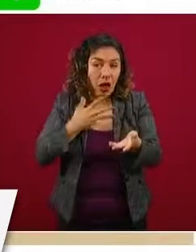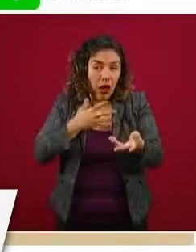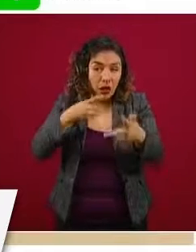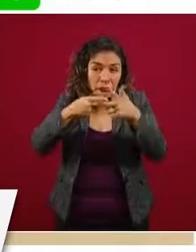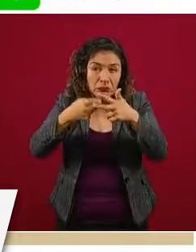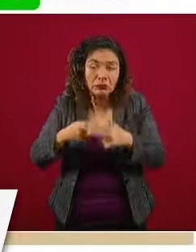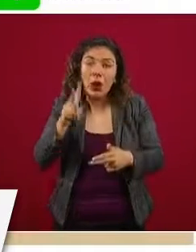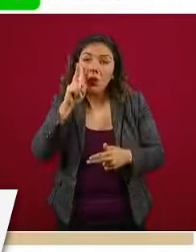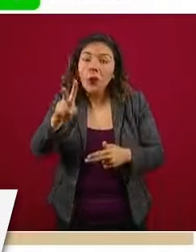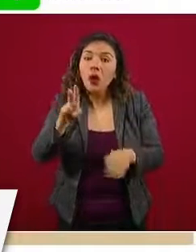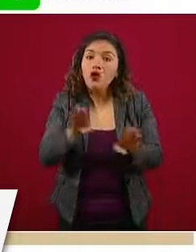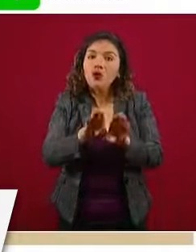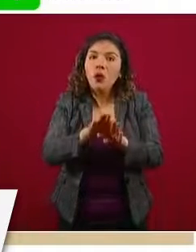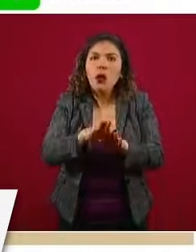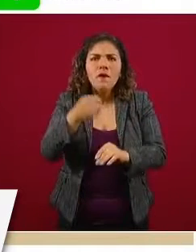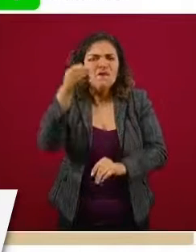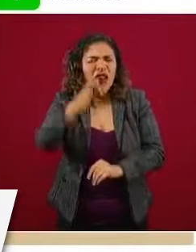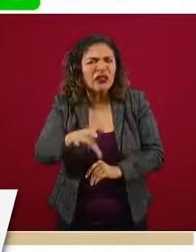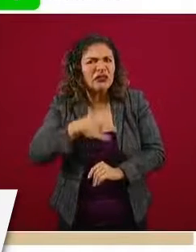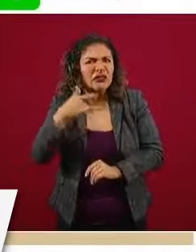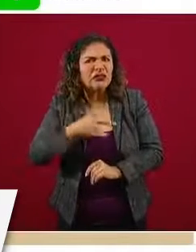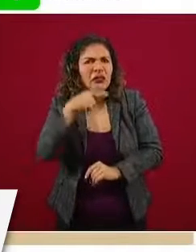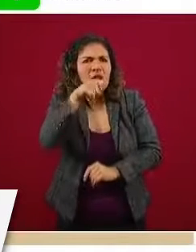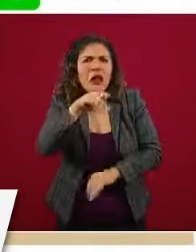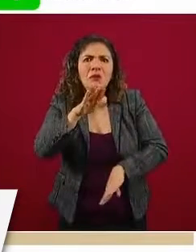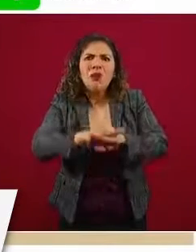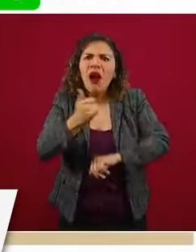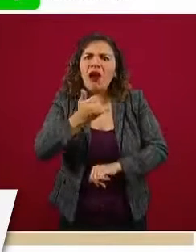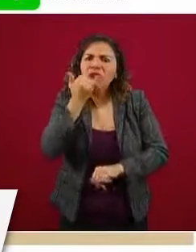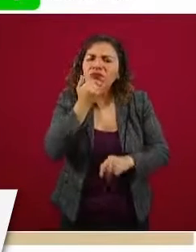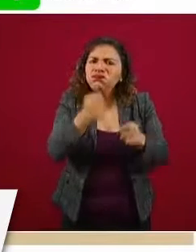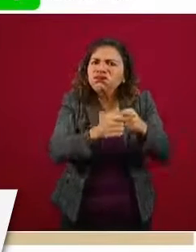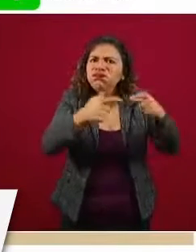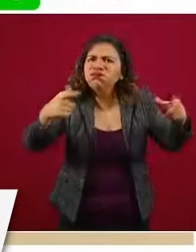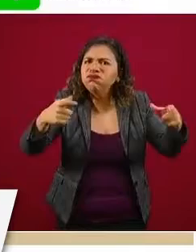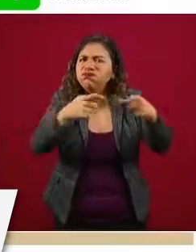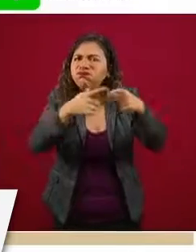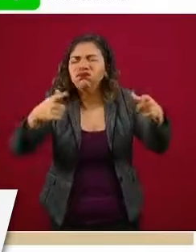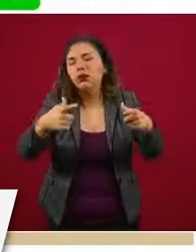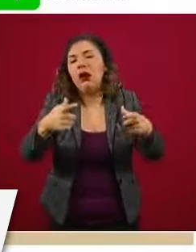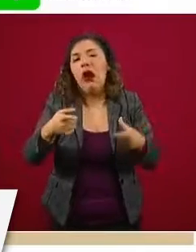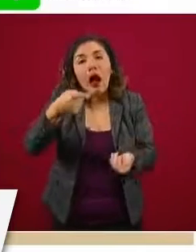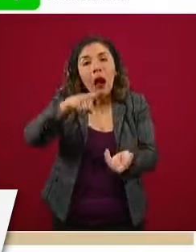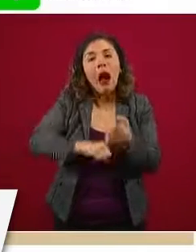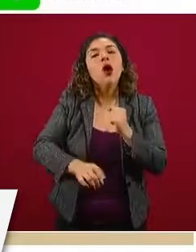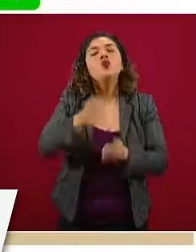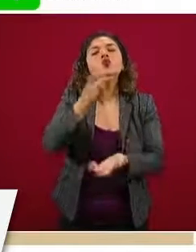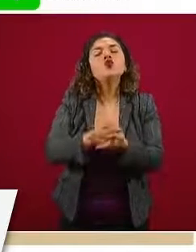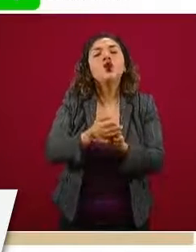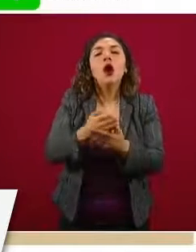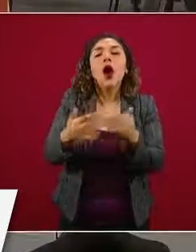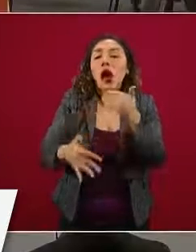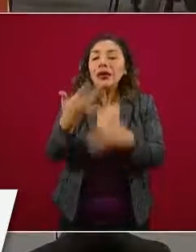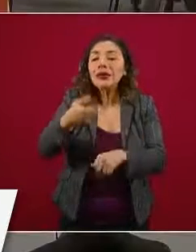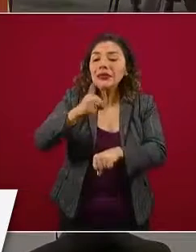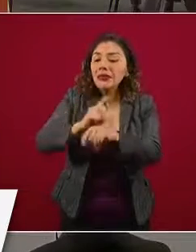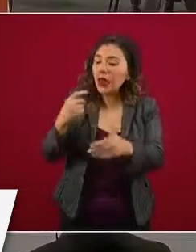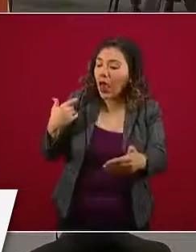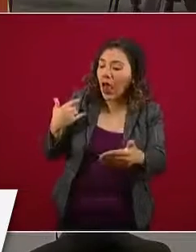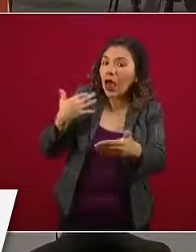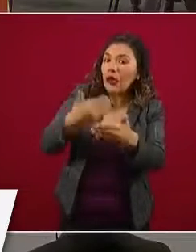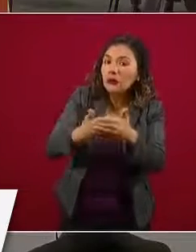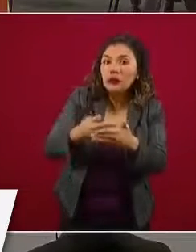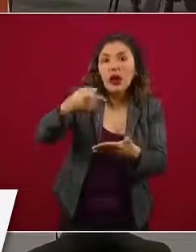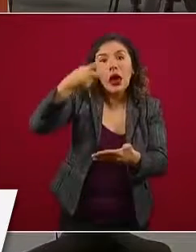falsa impresión de un tamaño de la epidemia en cada momento, cuando en realidad solamente en los últimos 15 días